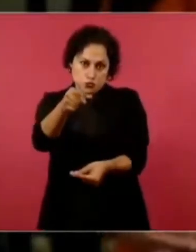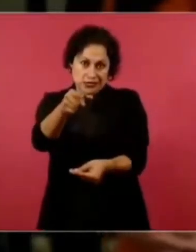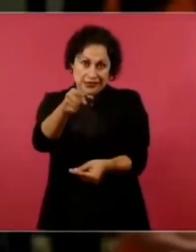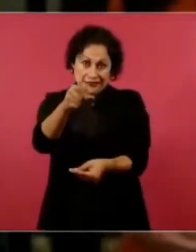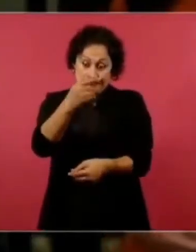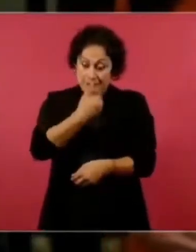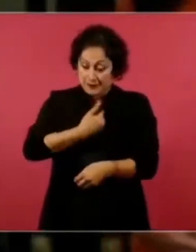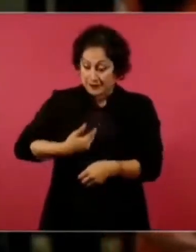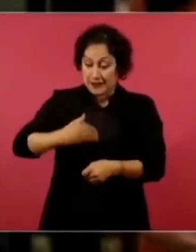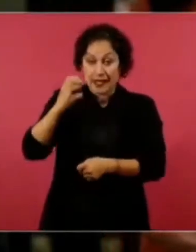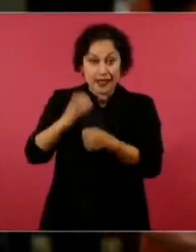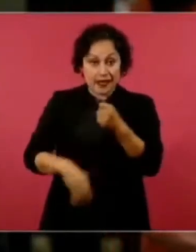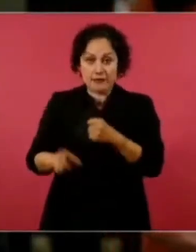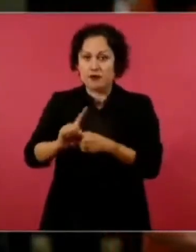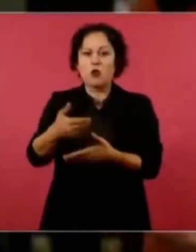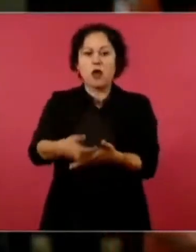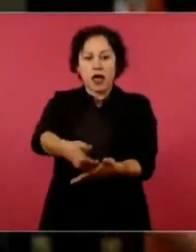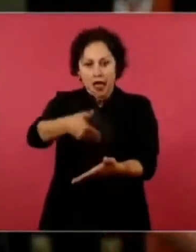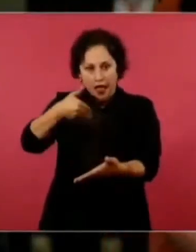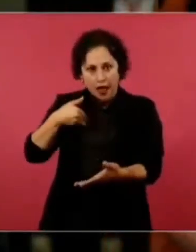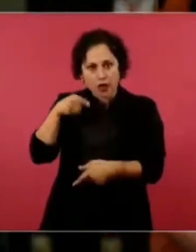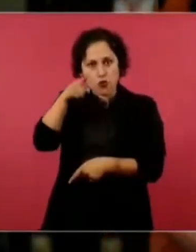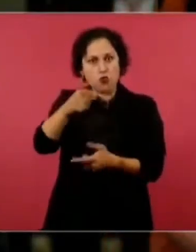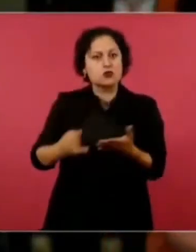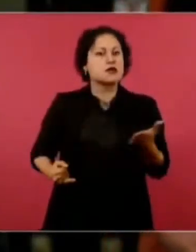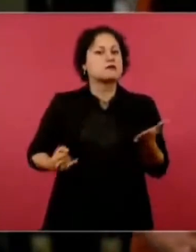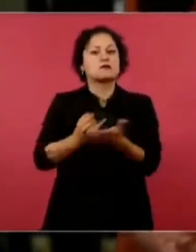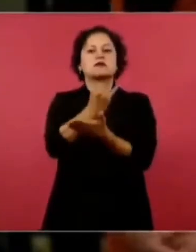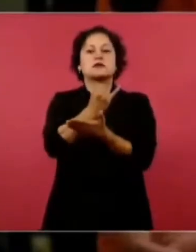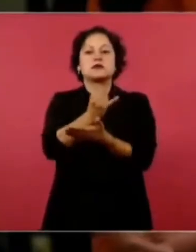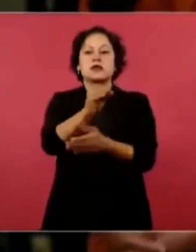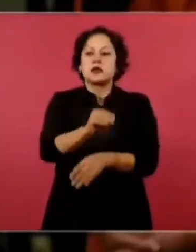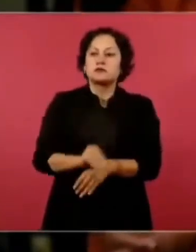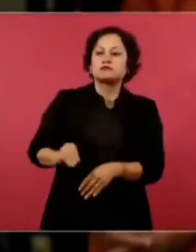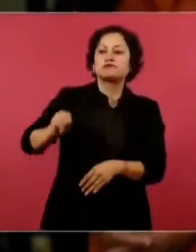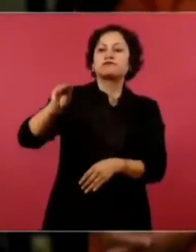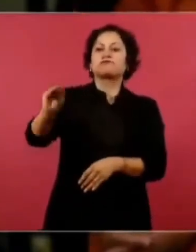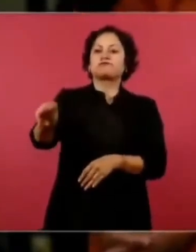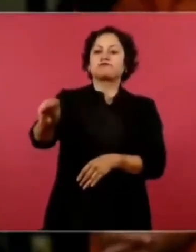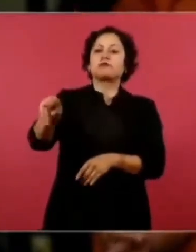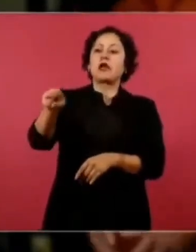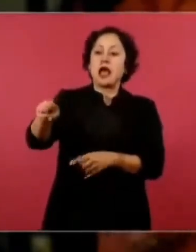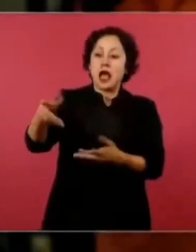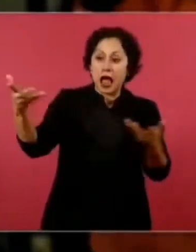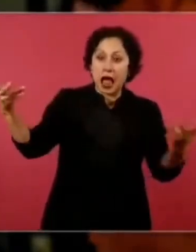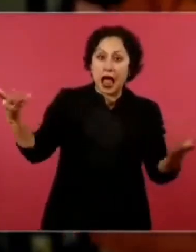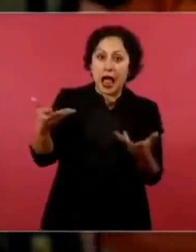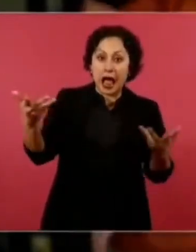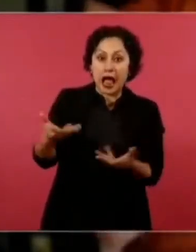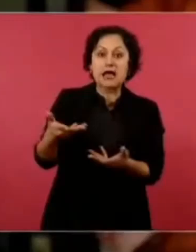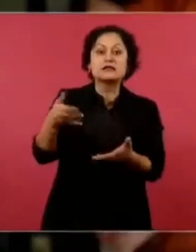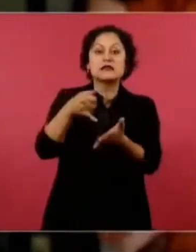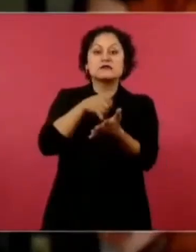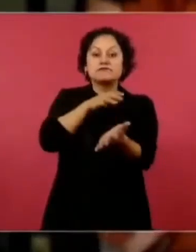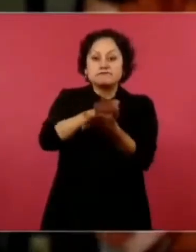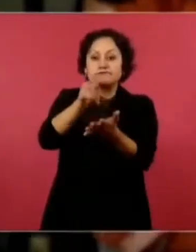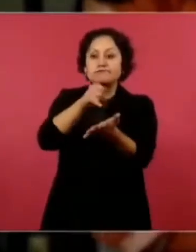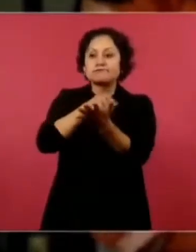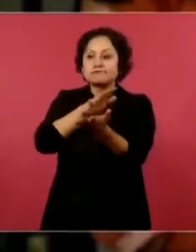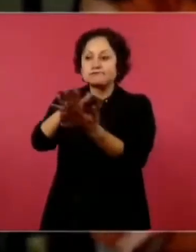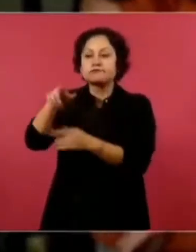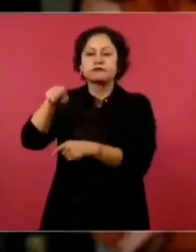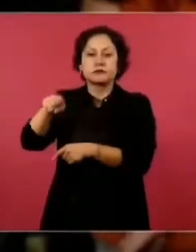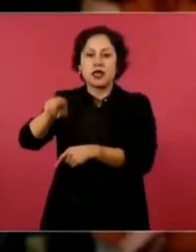presidencia para que en alguna institución se pueda estar haciendo honor al papá. A ella le gustaría mucho alguna